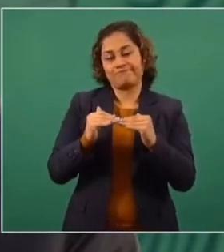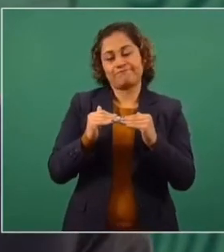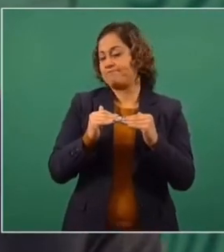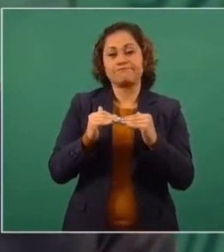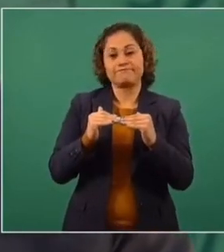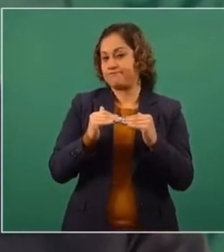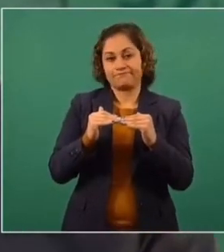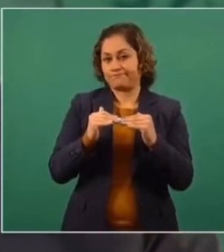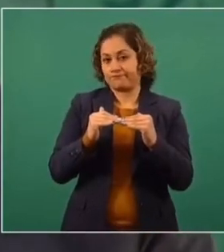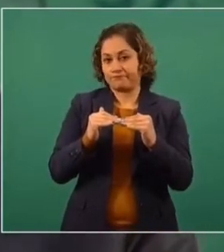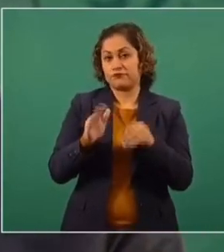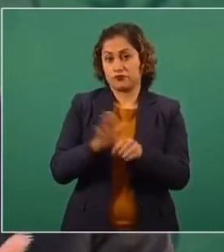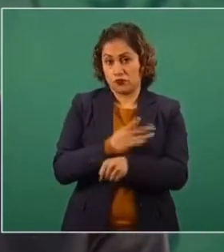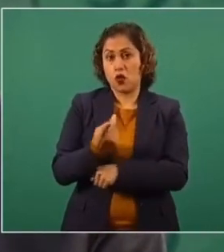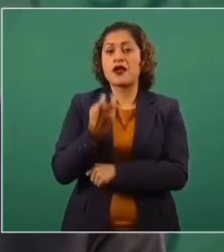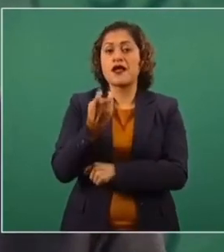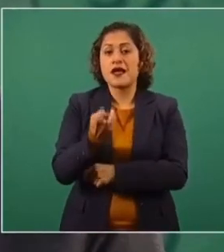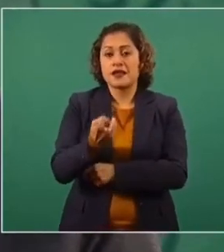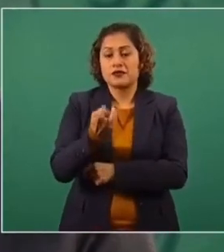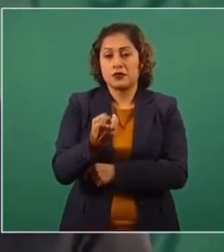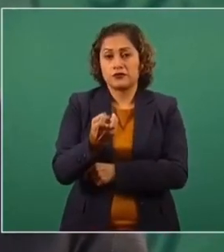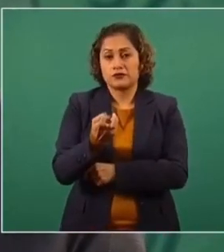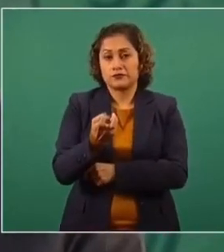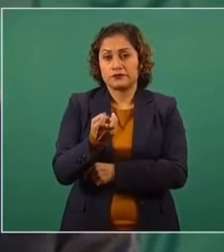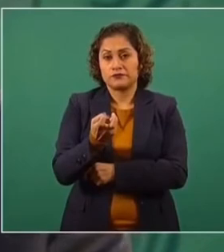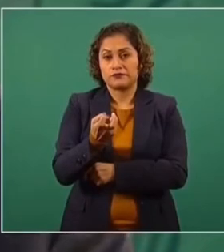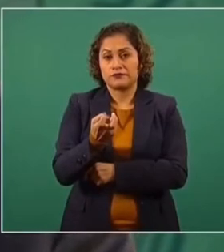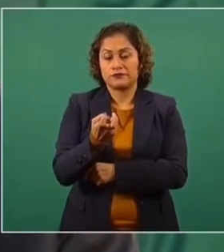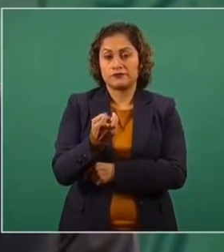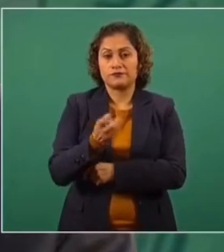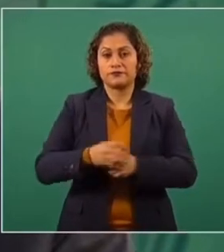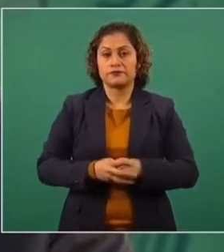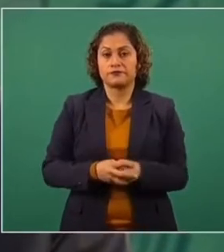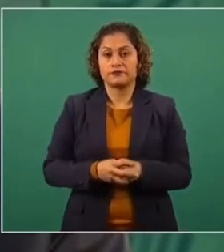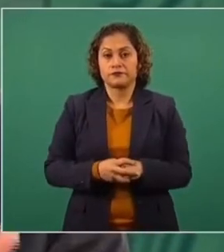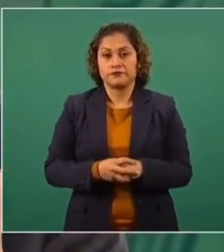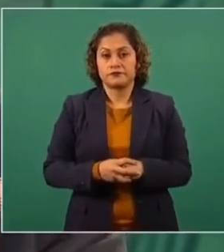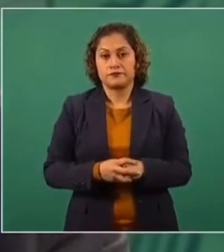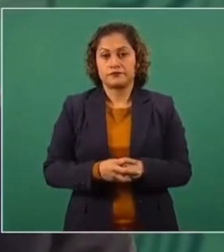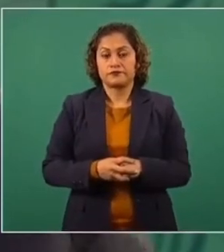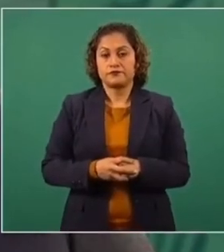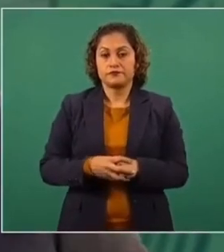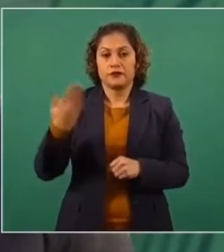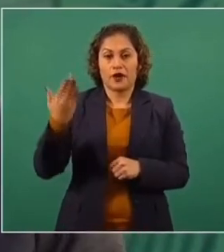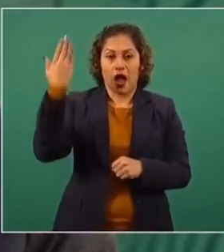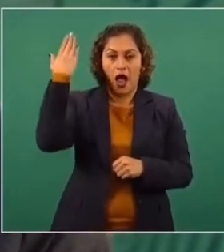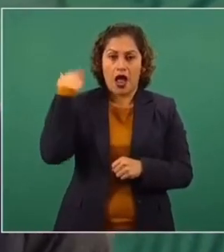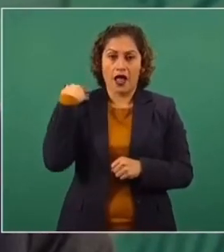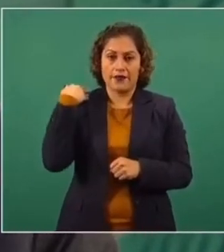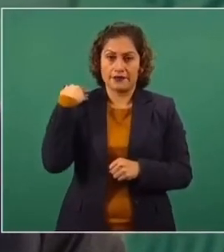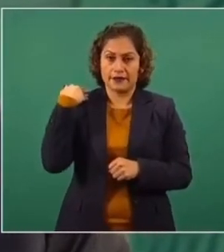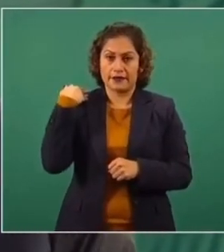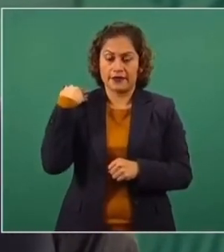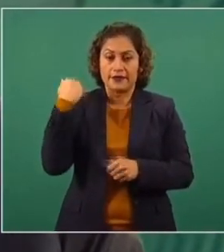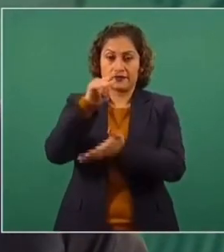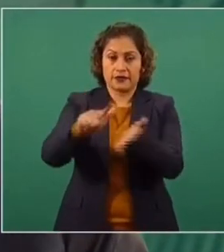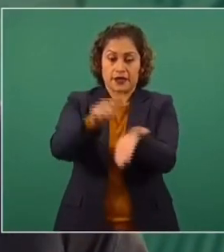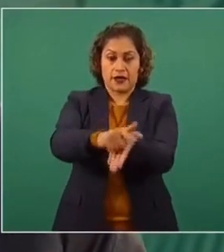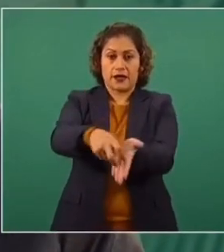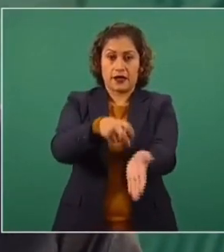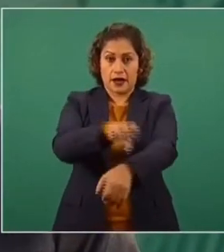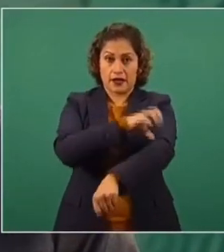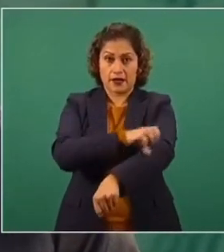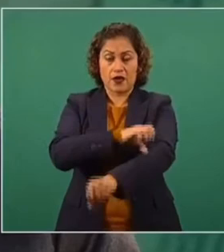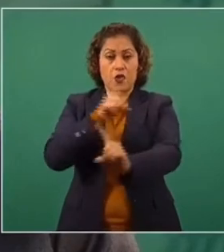eso fue lo que buscaba y propició la llamada reforma energética,